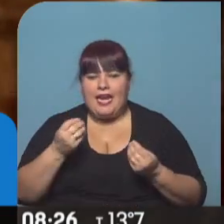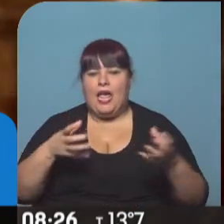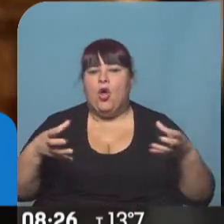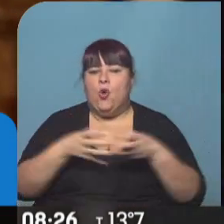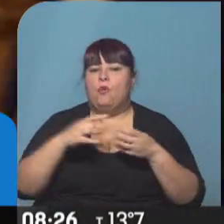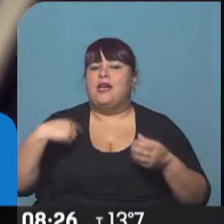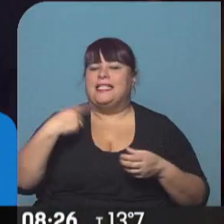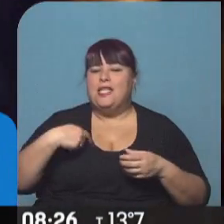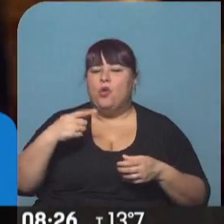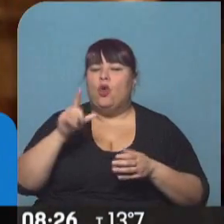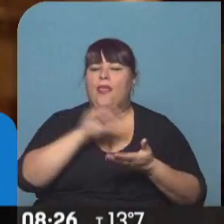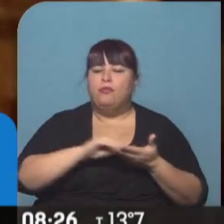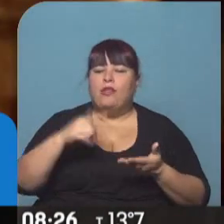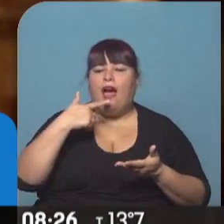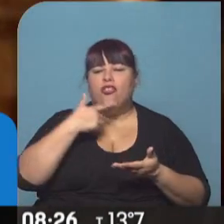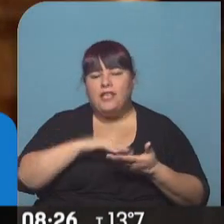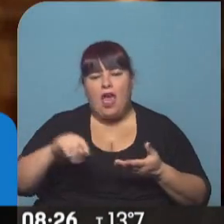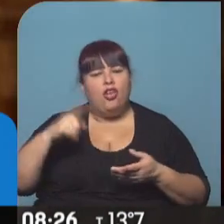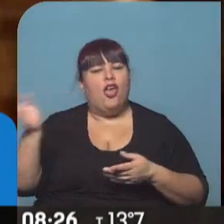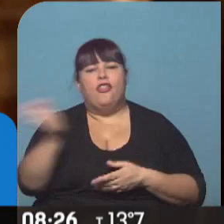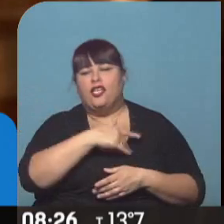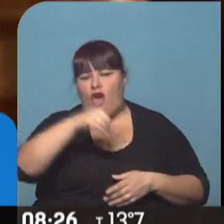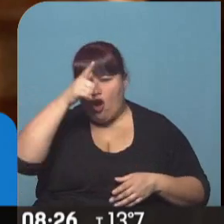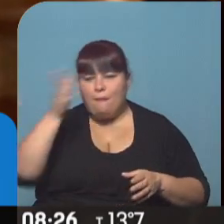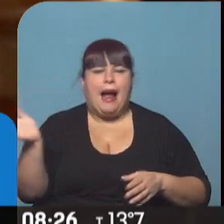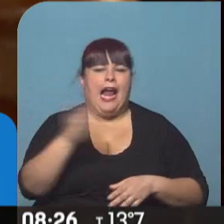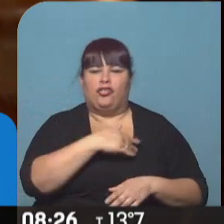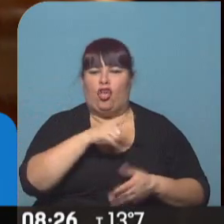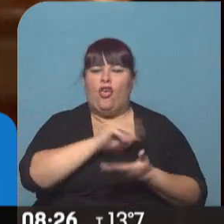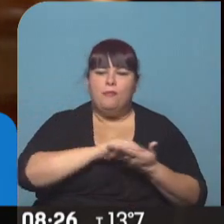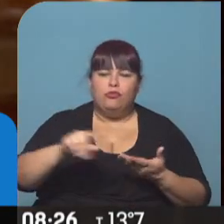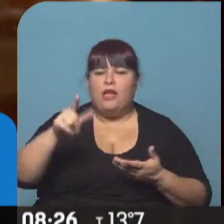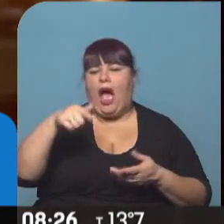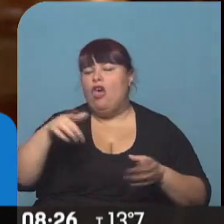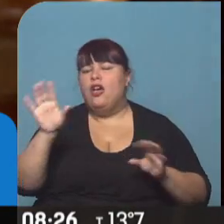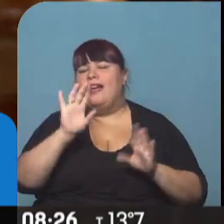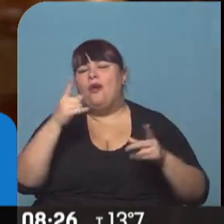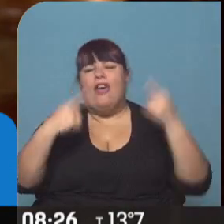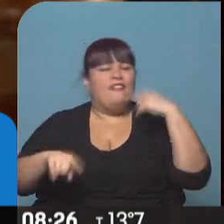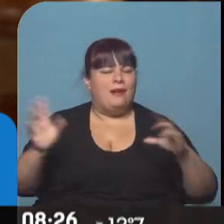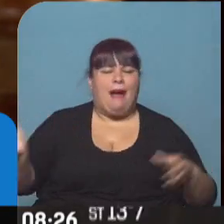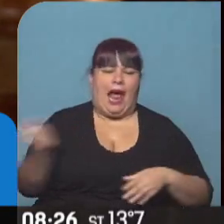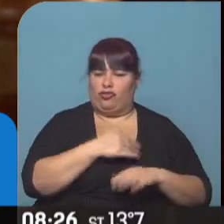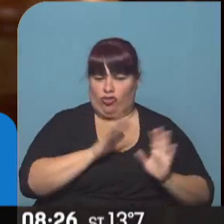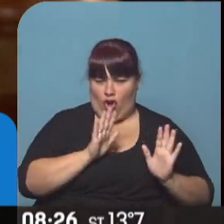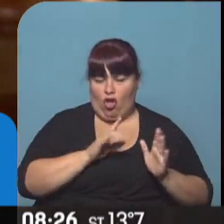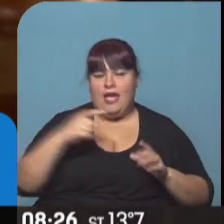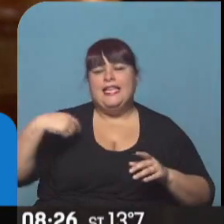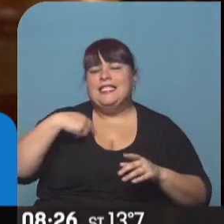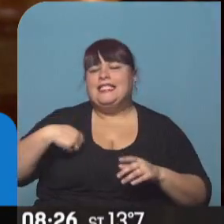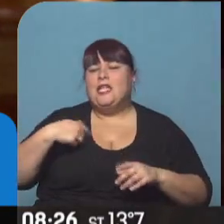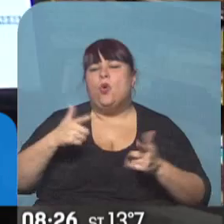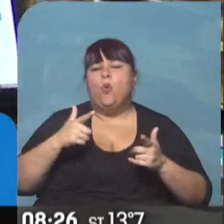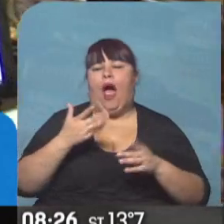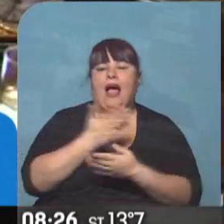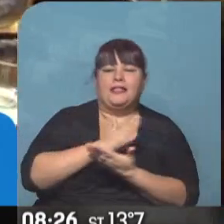Círculo de Legisladores sea de todos los legisladores, para todos los legisladores, sin ningún tipo de diferencia. En el Círculo no hay